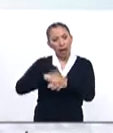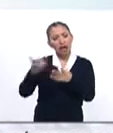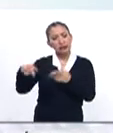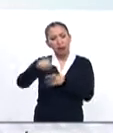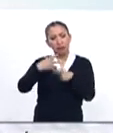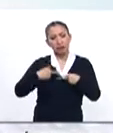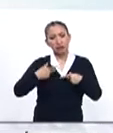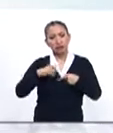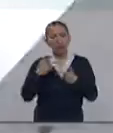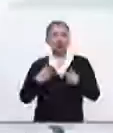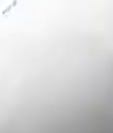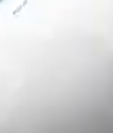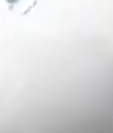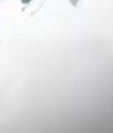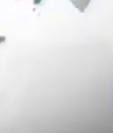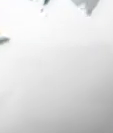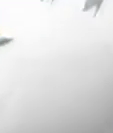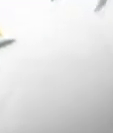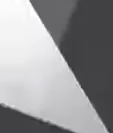a los demócratas venezolanos.